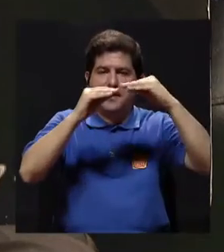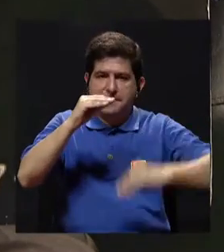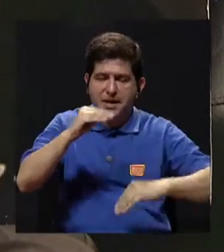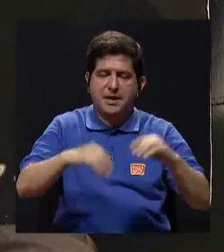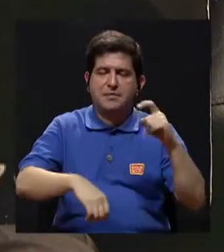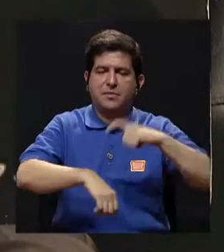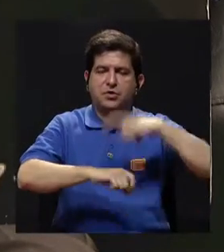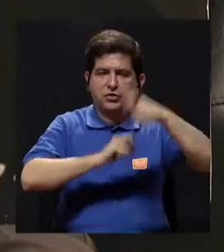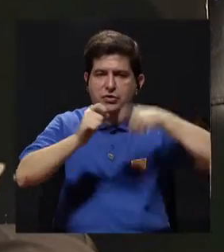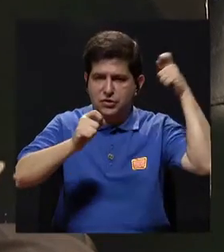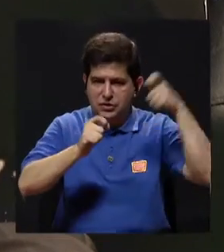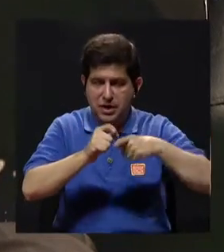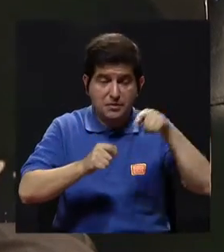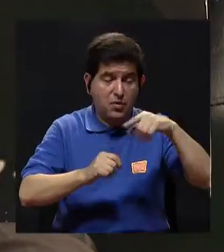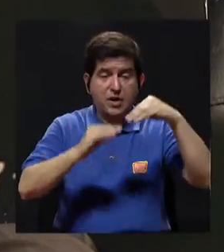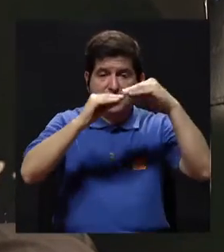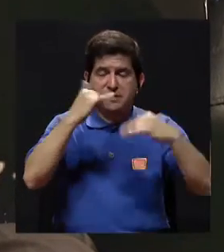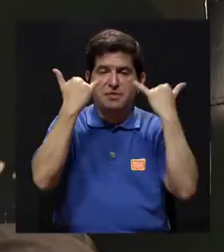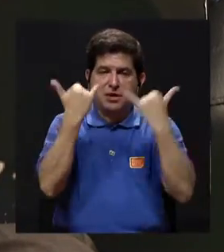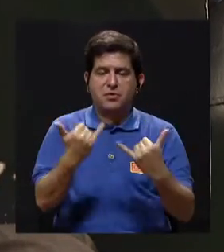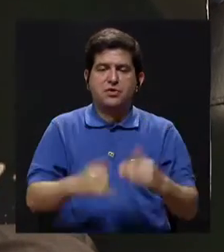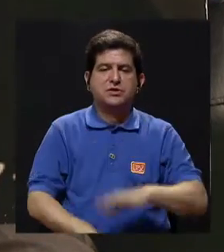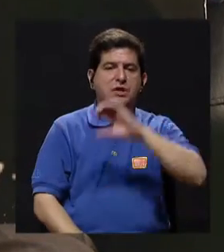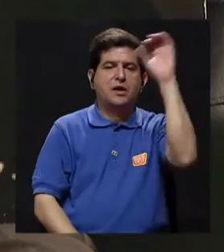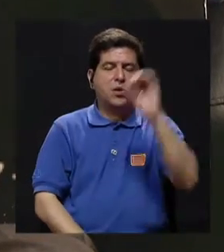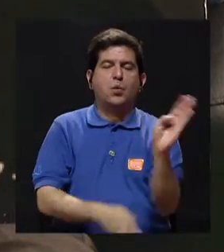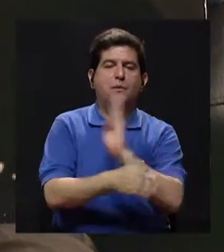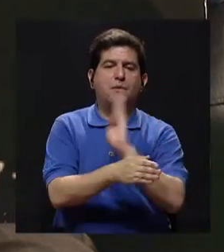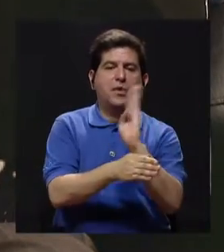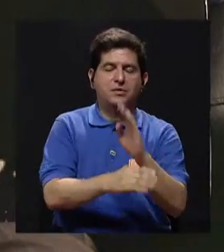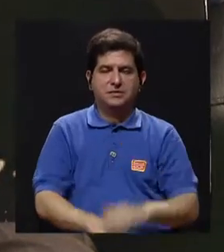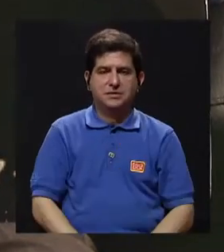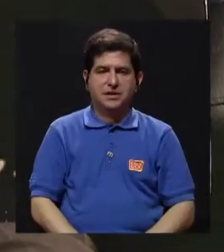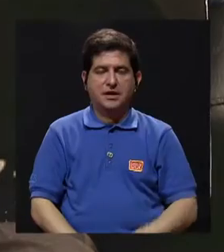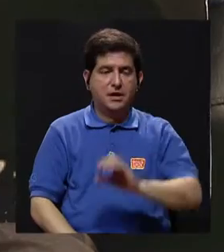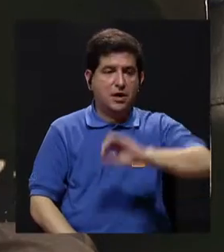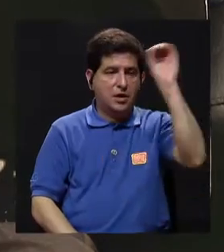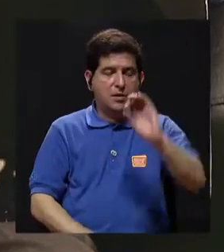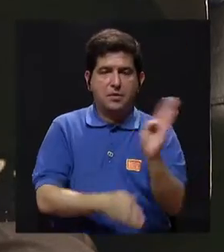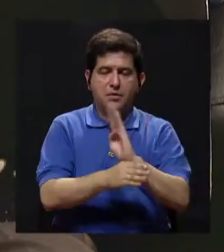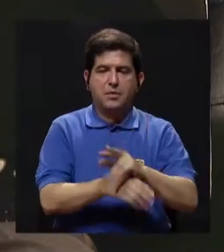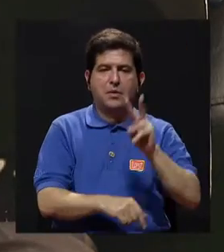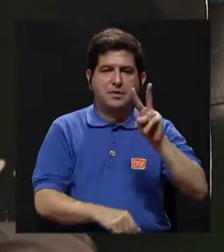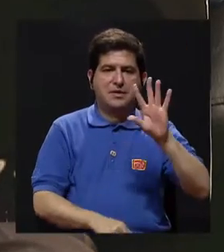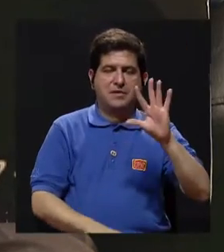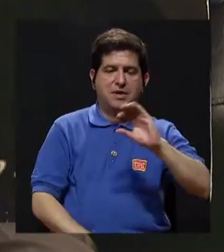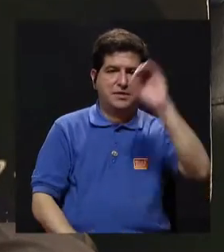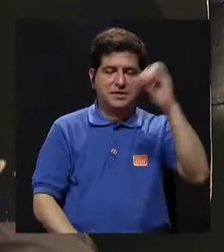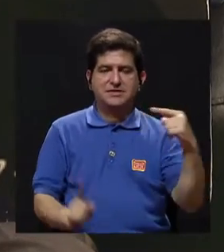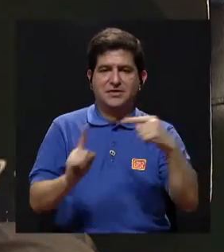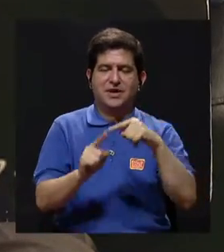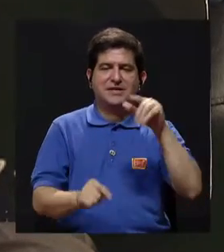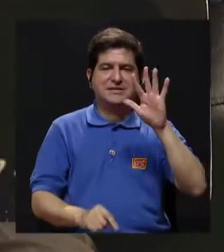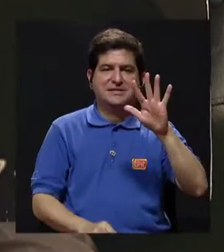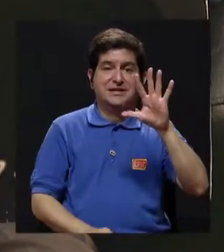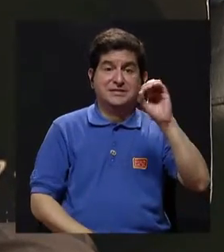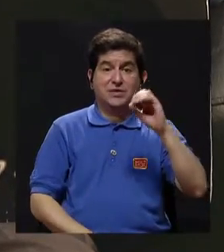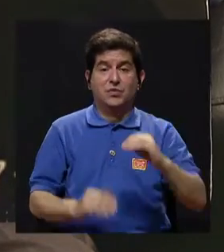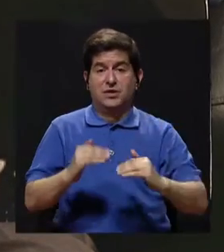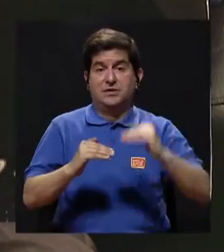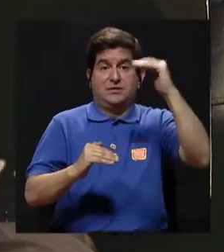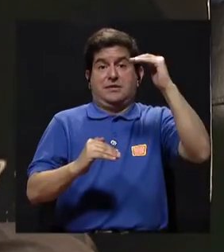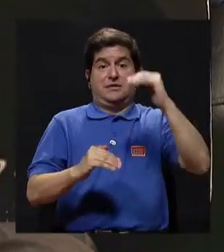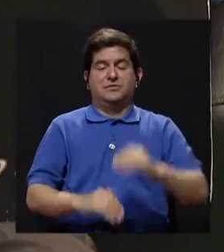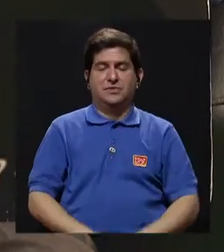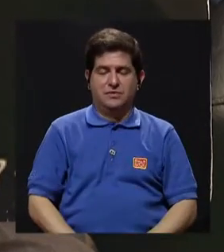en una fecha X. Ese mínimo ya tiene una tasa de interés y las tasas de interés van de 25% hasta 50%, resto